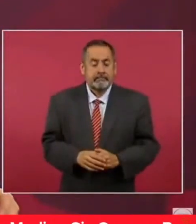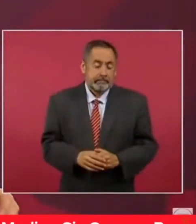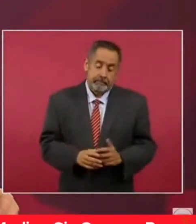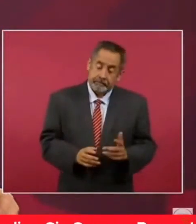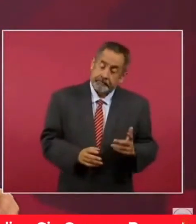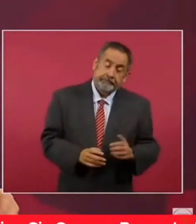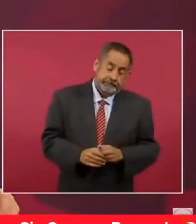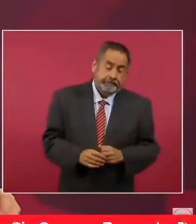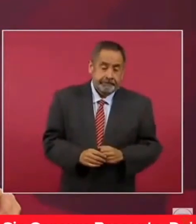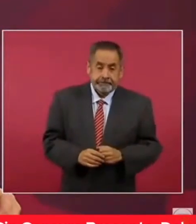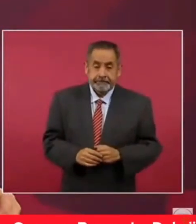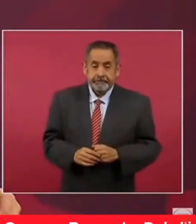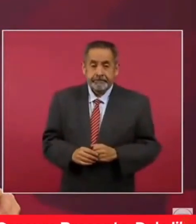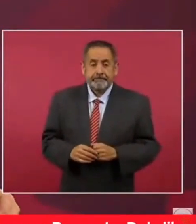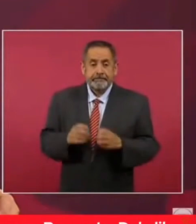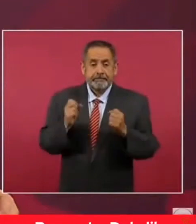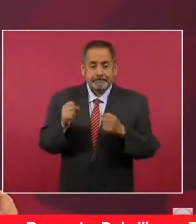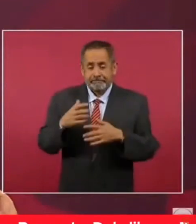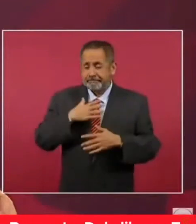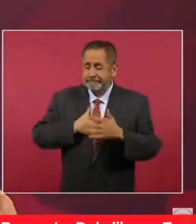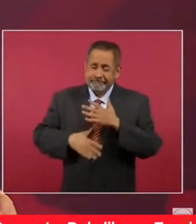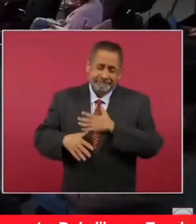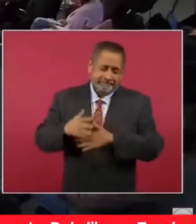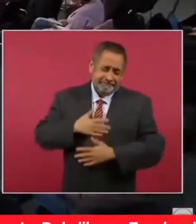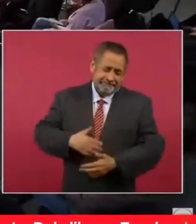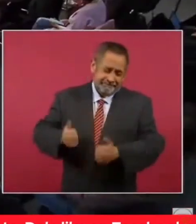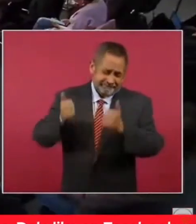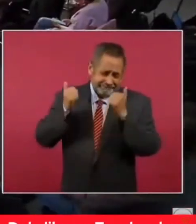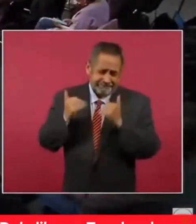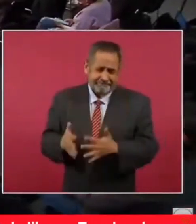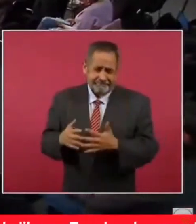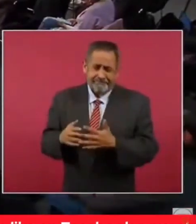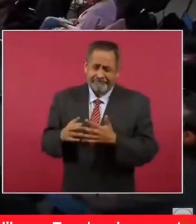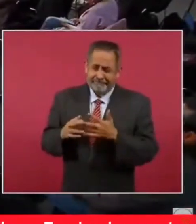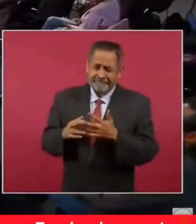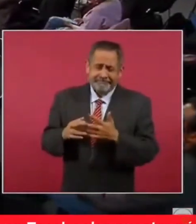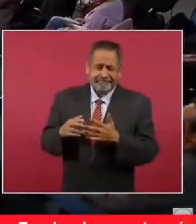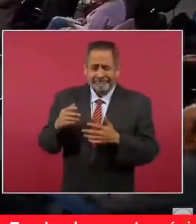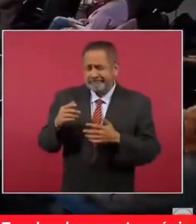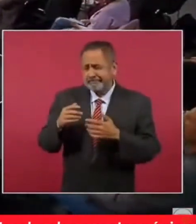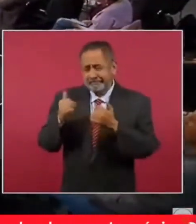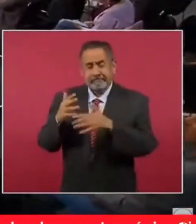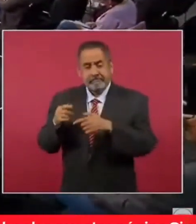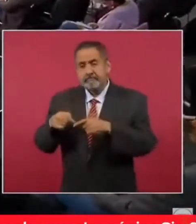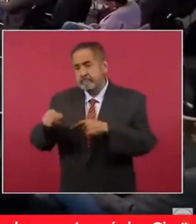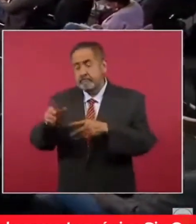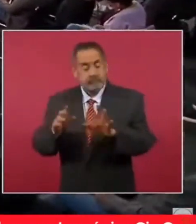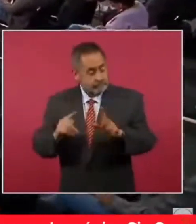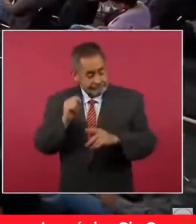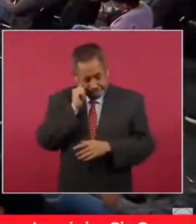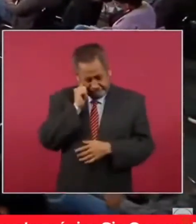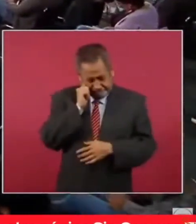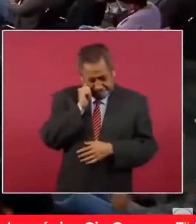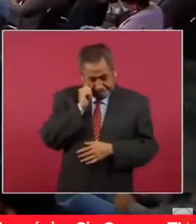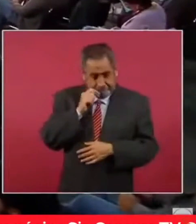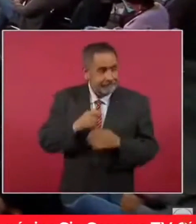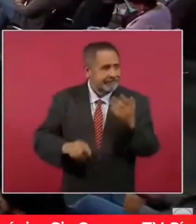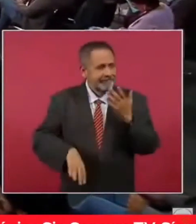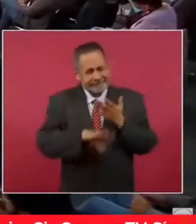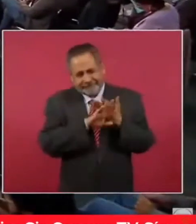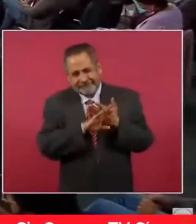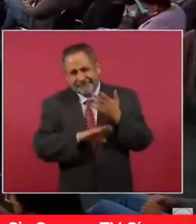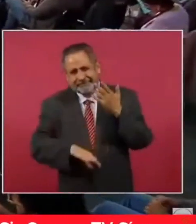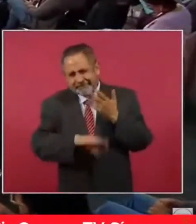claro, con muchas fatigas, y, este, golpes